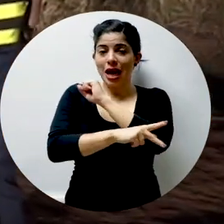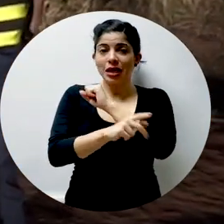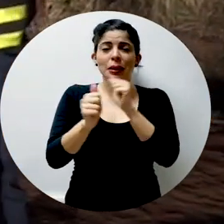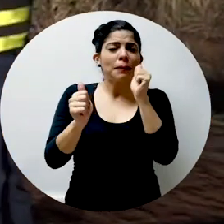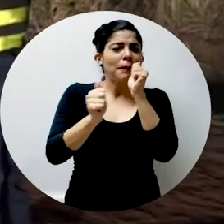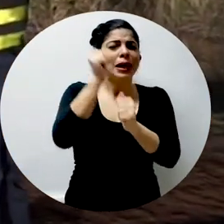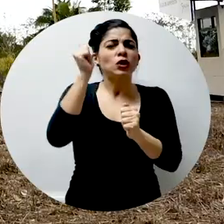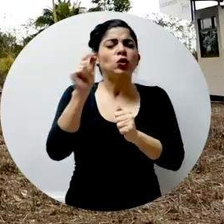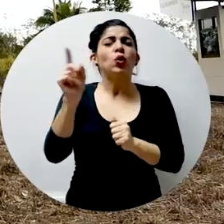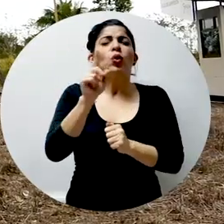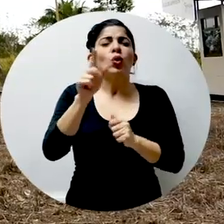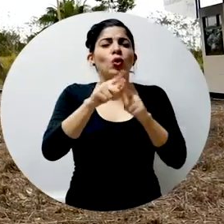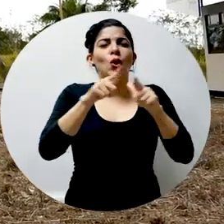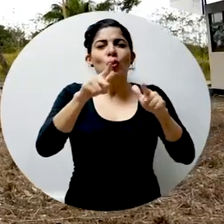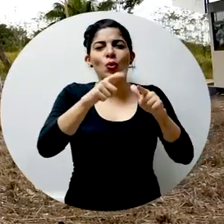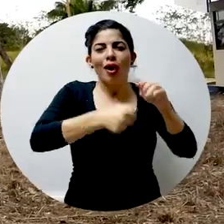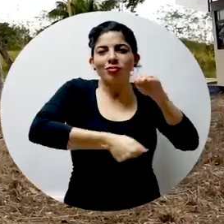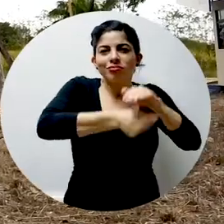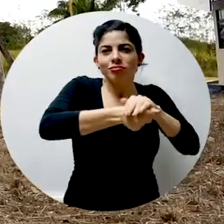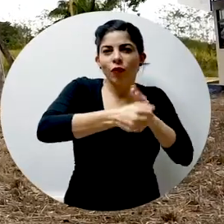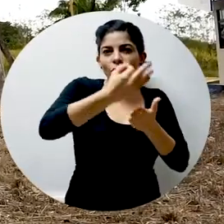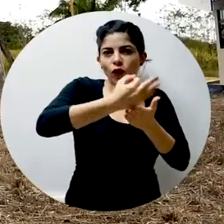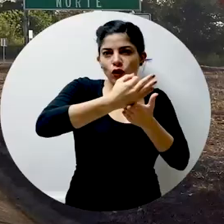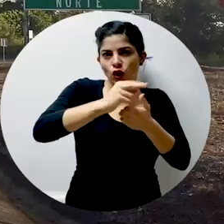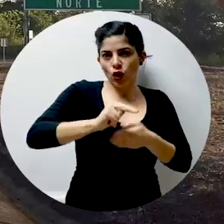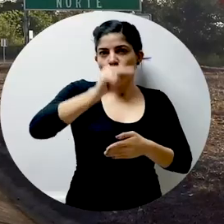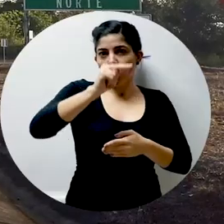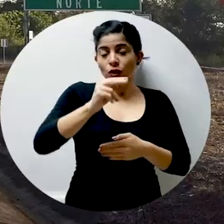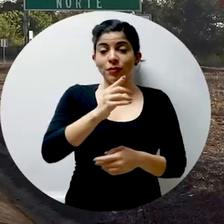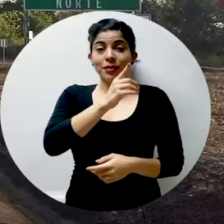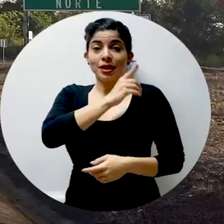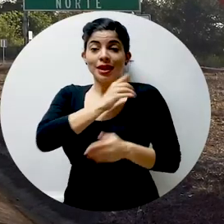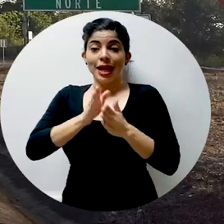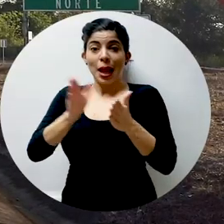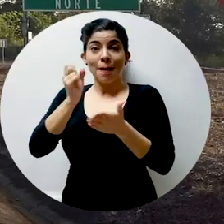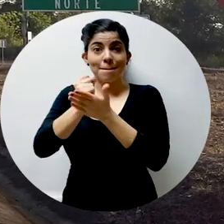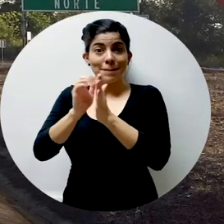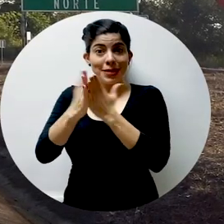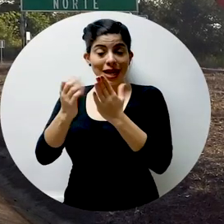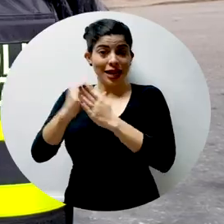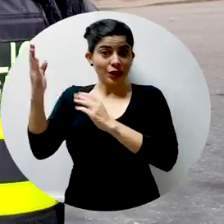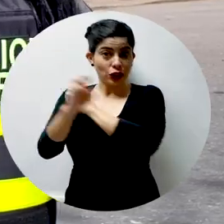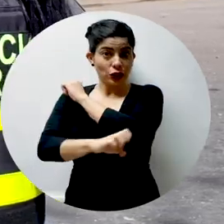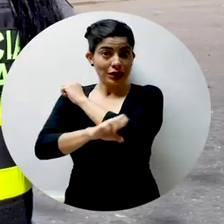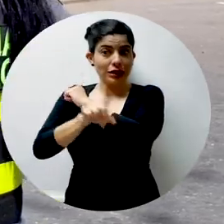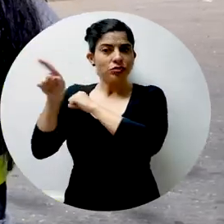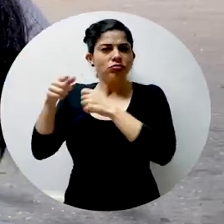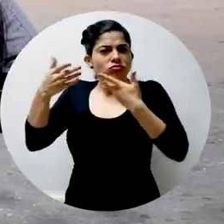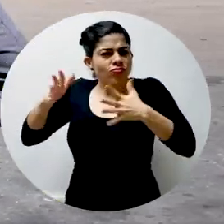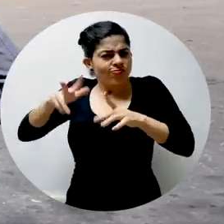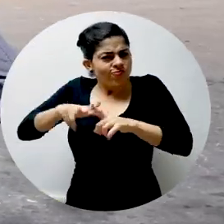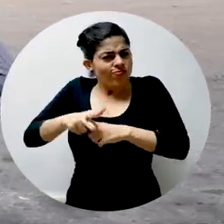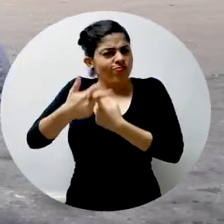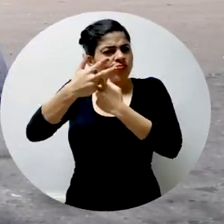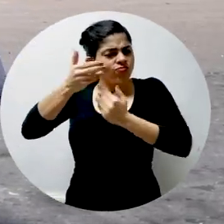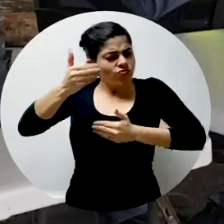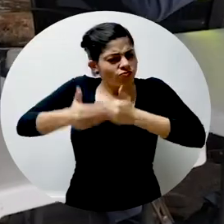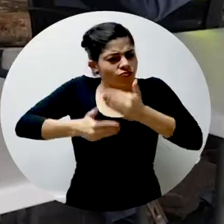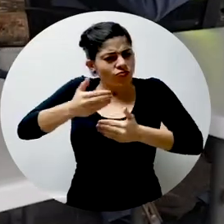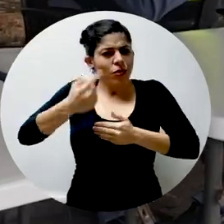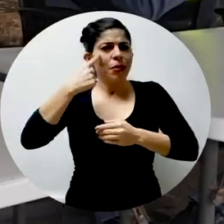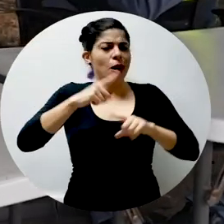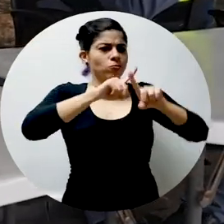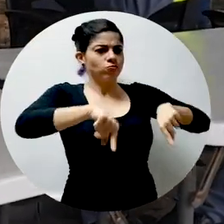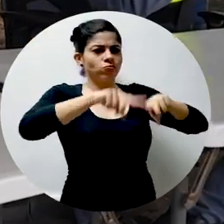país, mayoritariamente en pasos no habilitados en la frontera norte. La Dirección General de Migración y Extranjería ha iniciado un